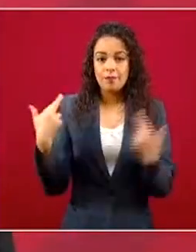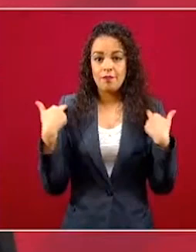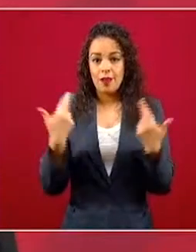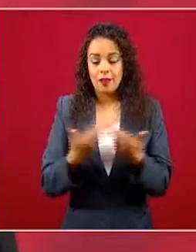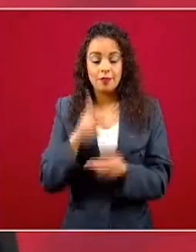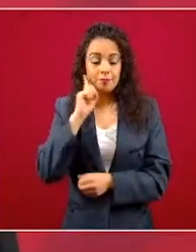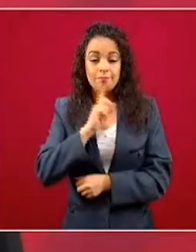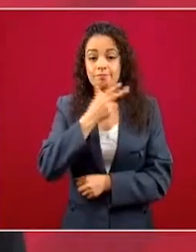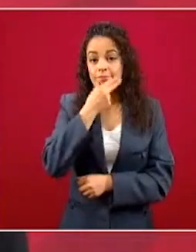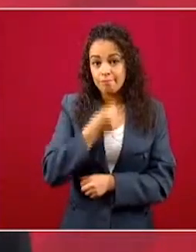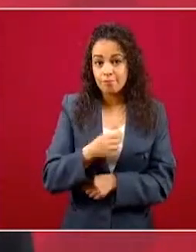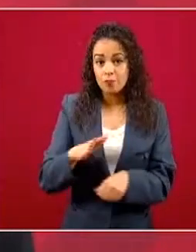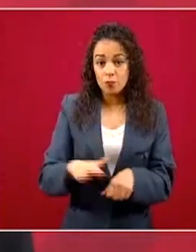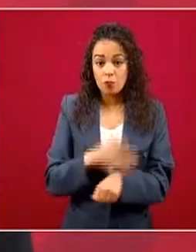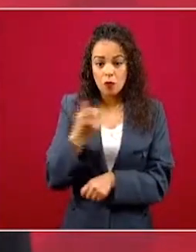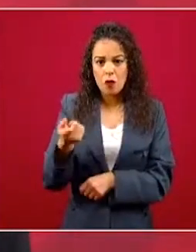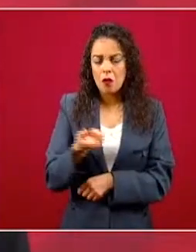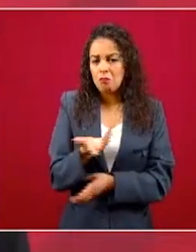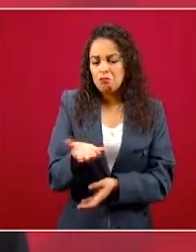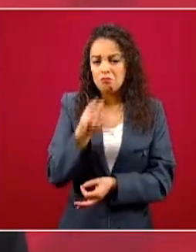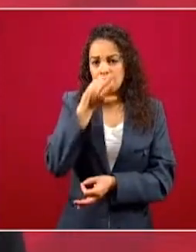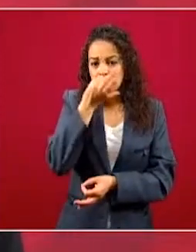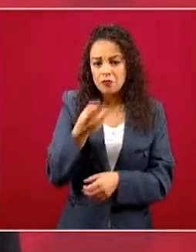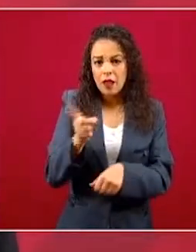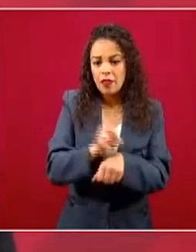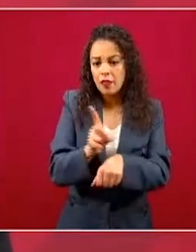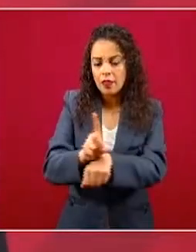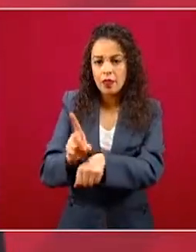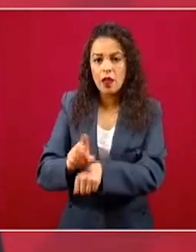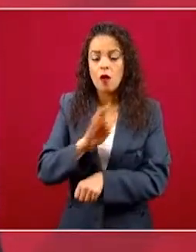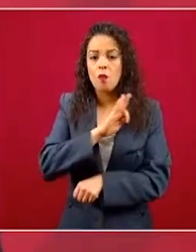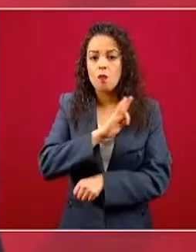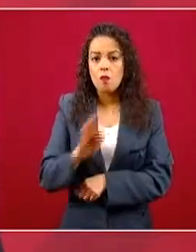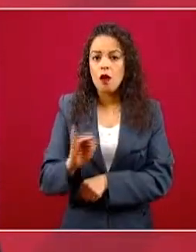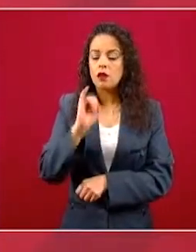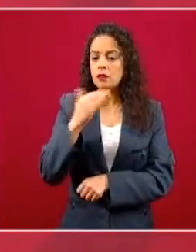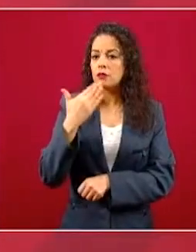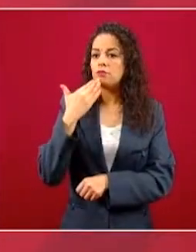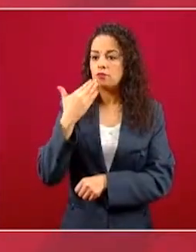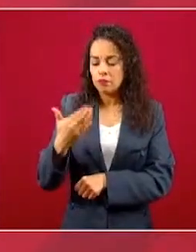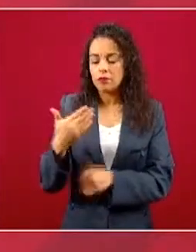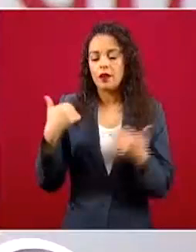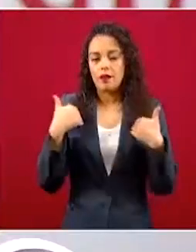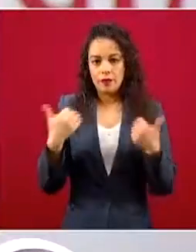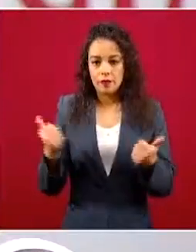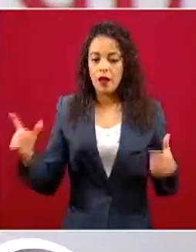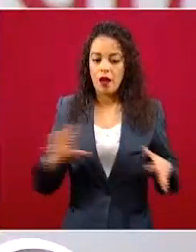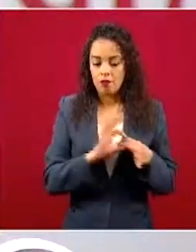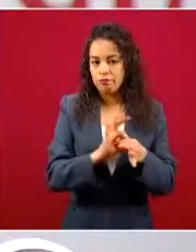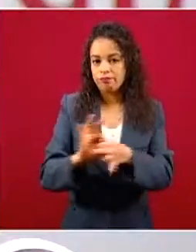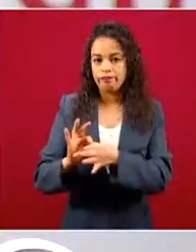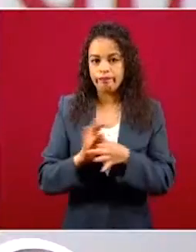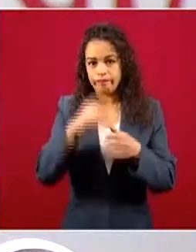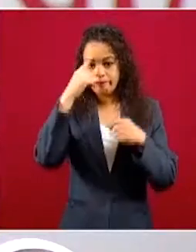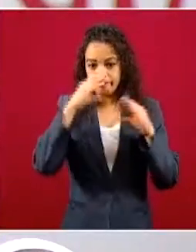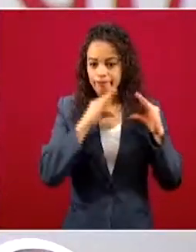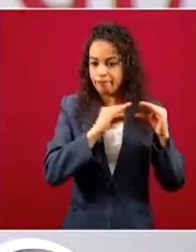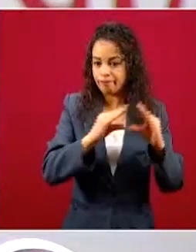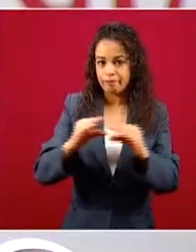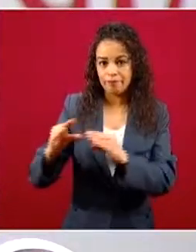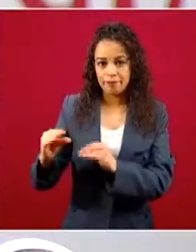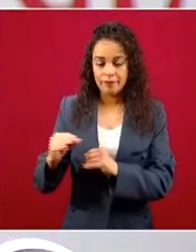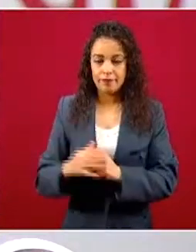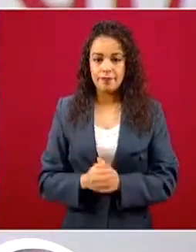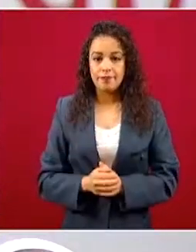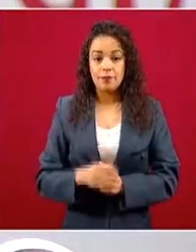pudieron adaptarse a condiciones imprevistas. En un abrir y cerrar de ojos acondicionaron sus hogares